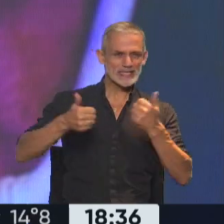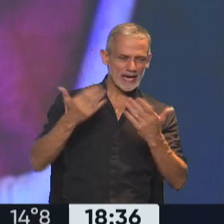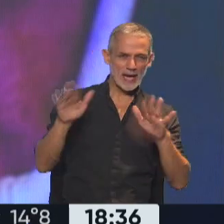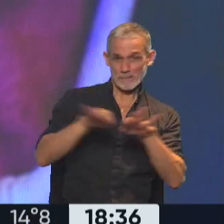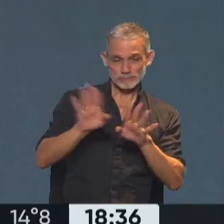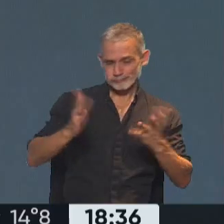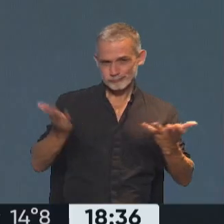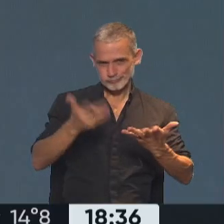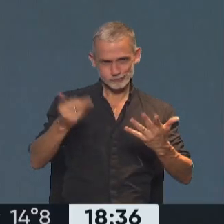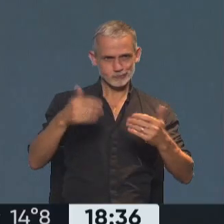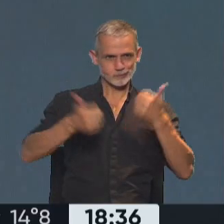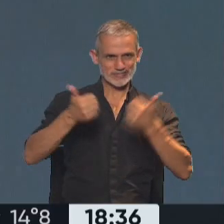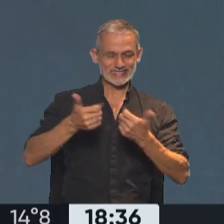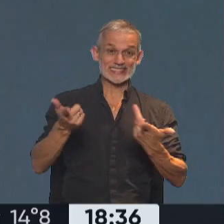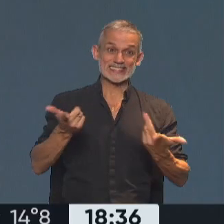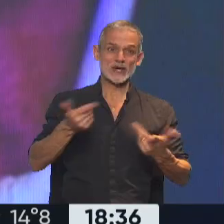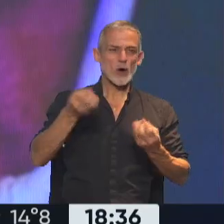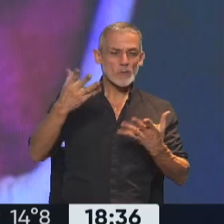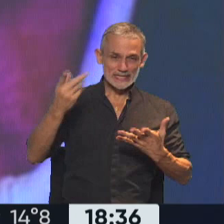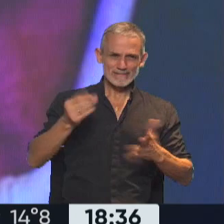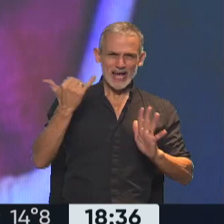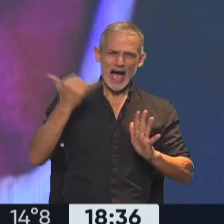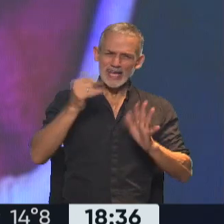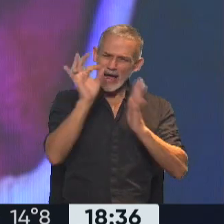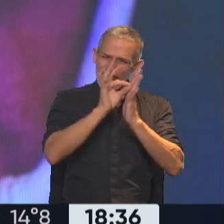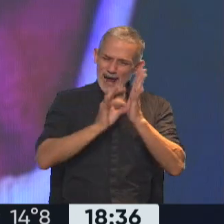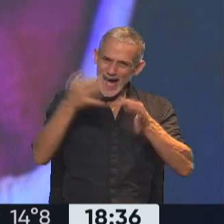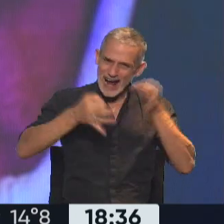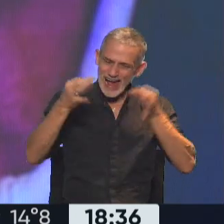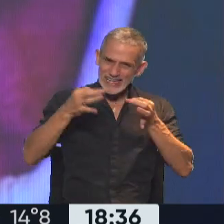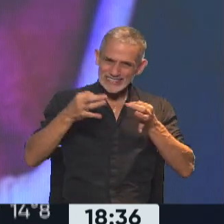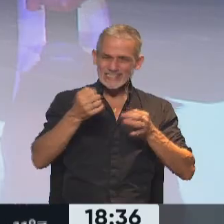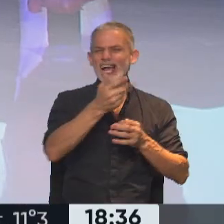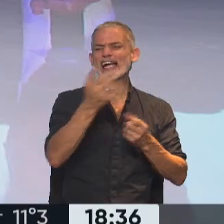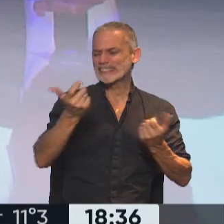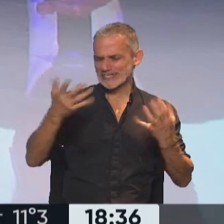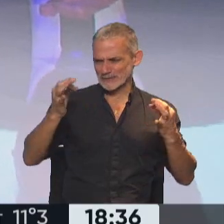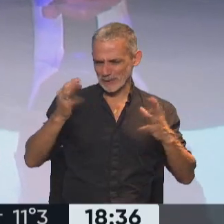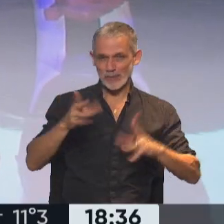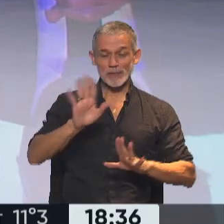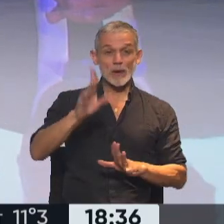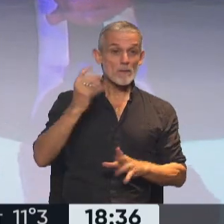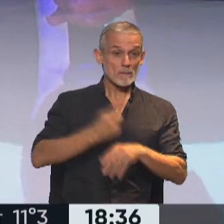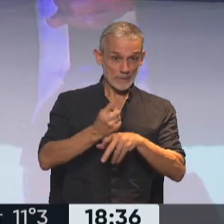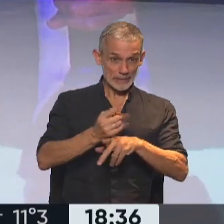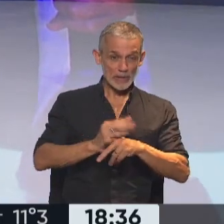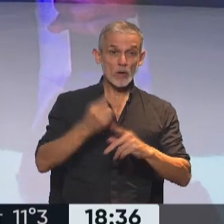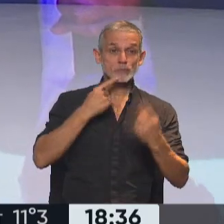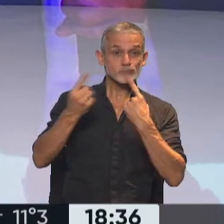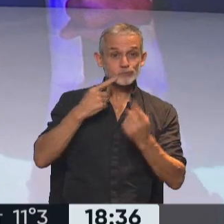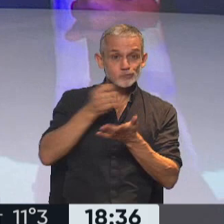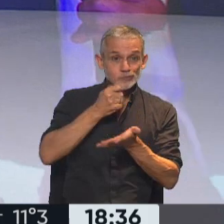repasito de todo esto porque hay sublecturas para analizar, ¿no? Más allá de los números. Sí, totalmente, Diana. Primero hay que decir que las encuestas